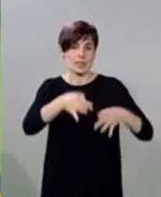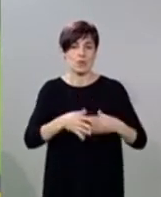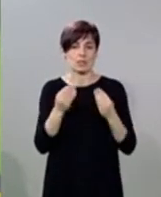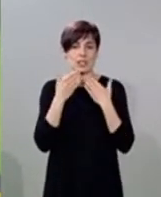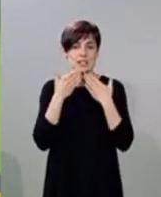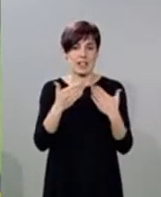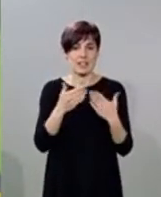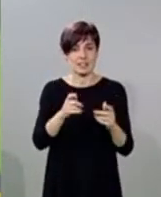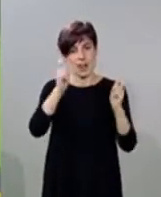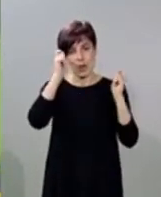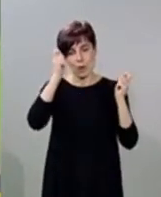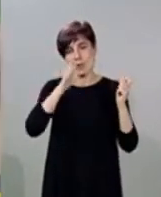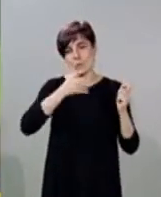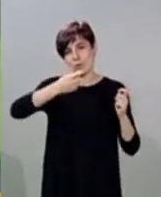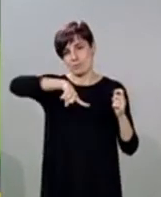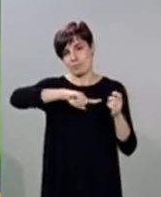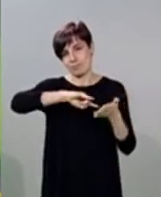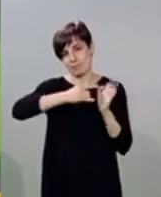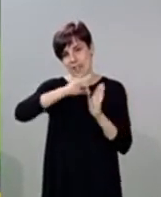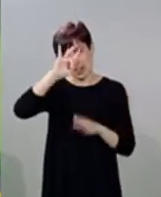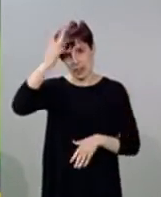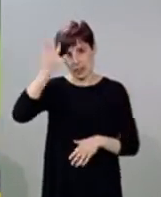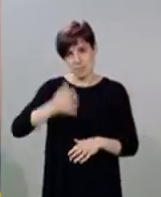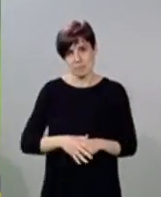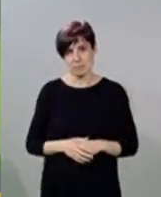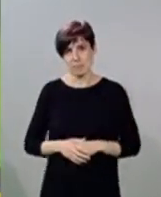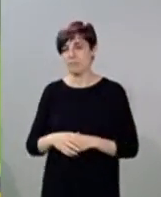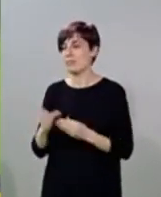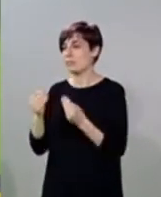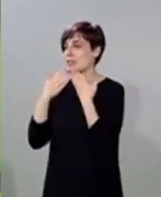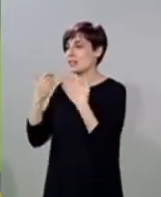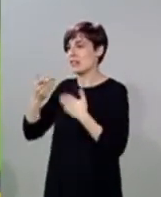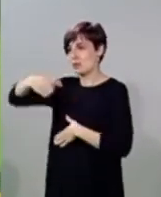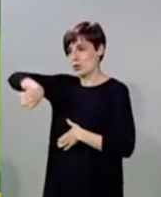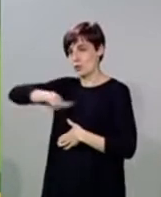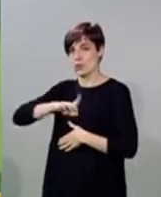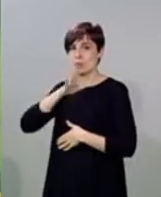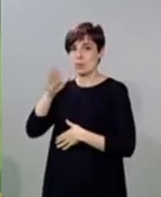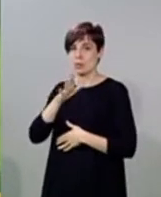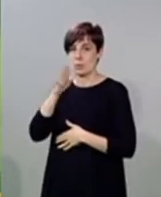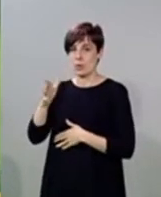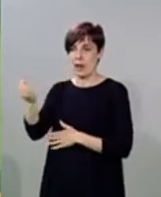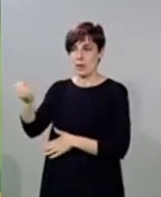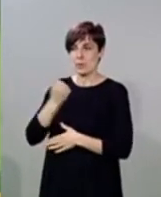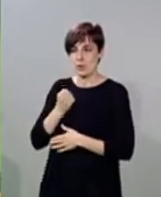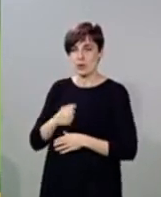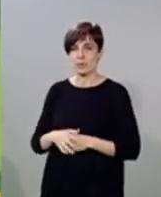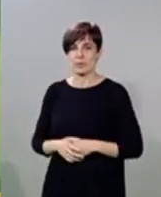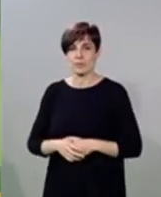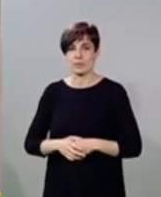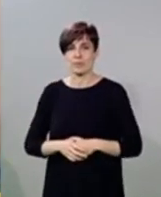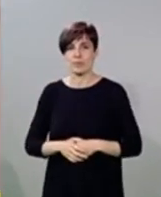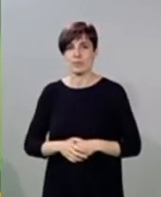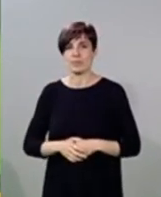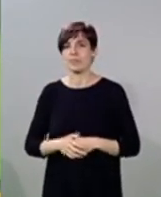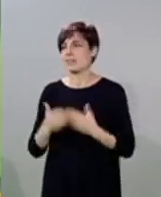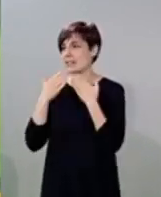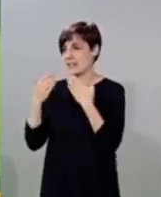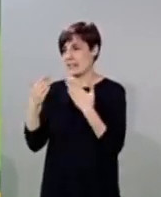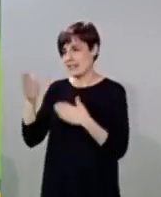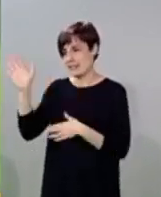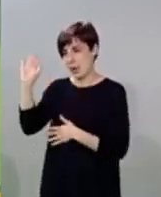gracias y enhorabuena también por vuestra iniciativa. Muchas gracias a vosotros por vuestro apoyo y su felicidad. Venga, gracias. Hasta